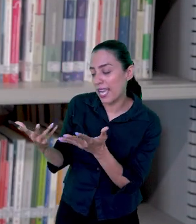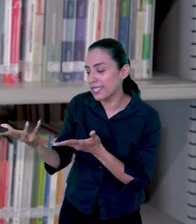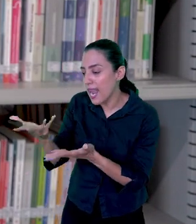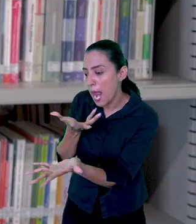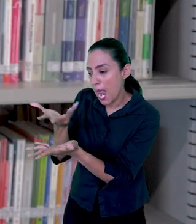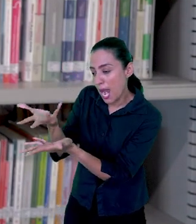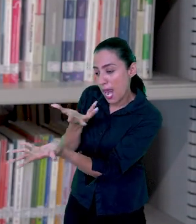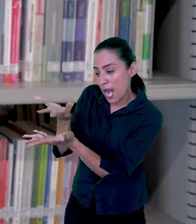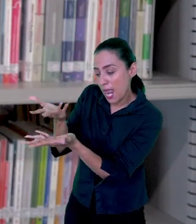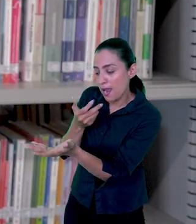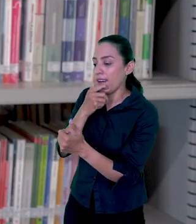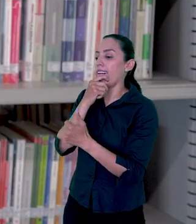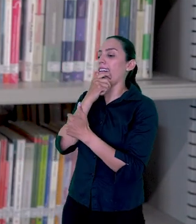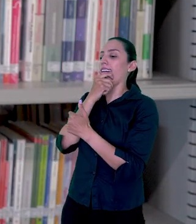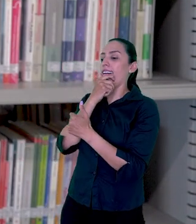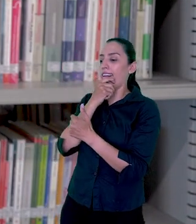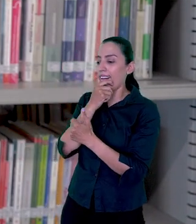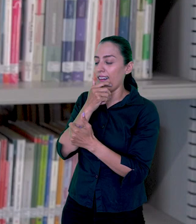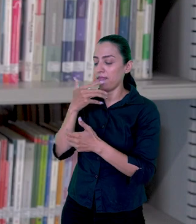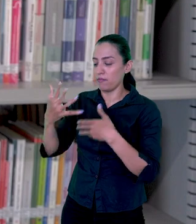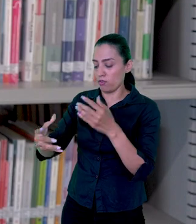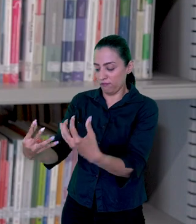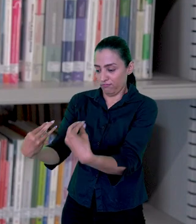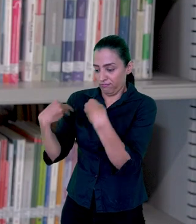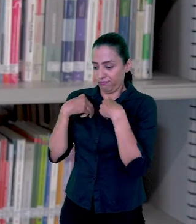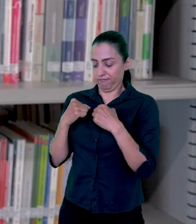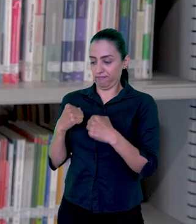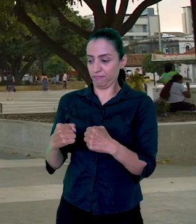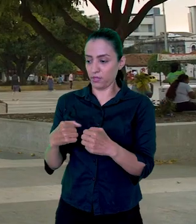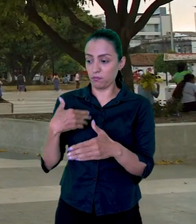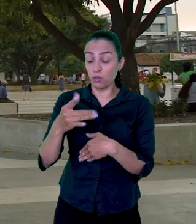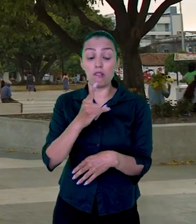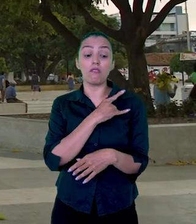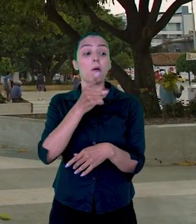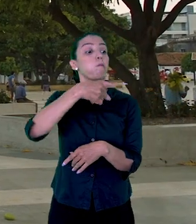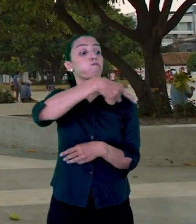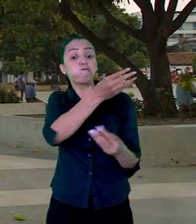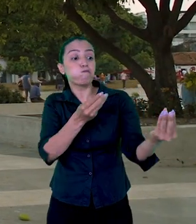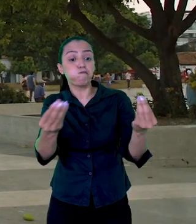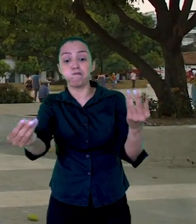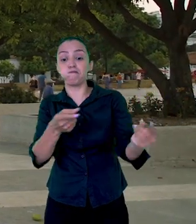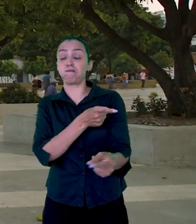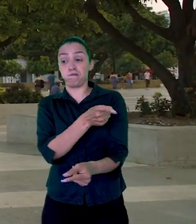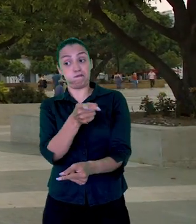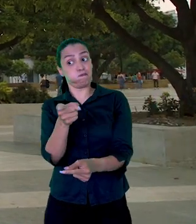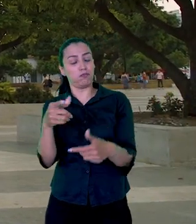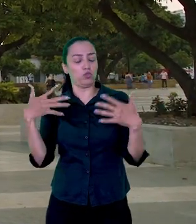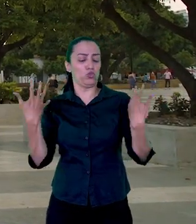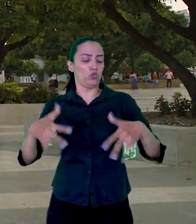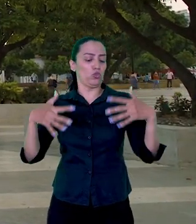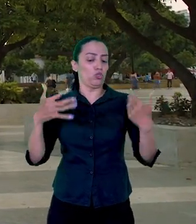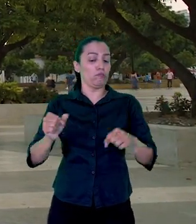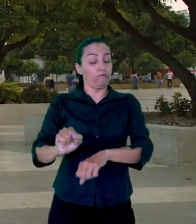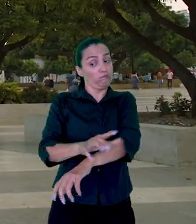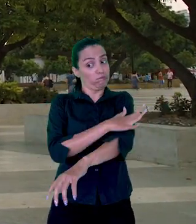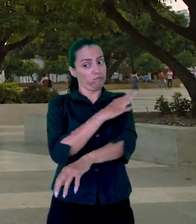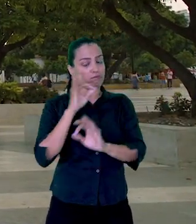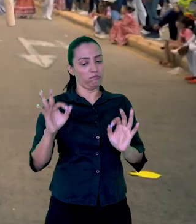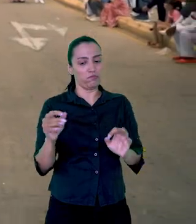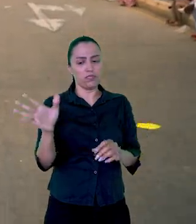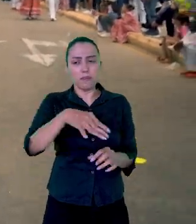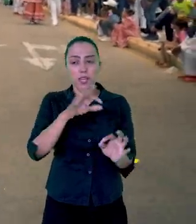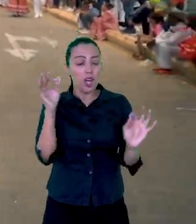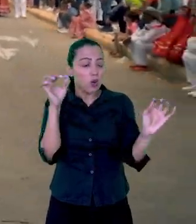los procesos de investigación y extensión que actualmente en la universidad se comienzan a relacionar. También ha sido muy provechoso el ver cómo los proyectos con